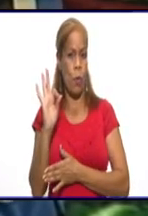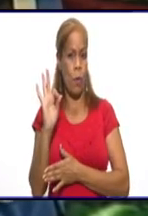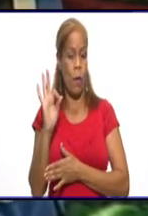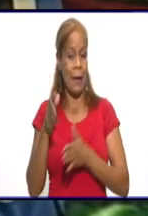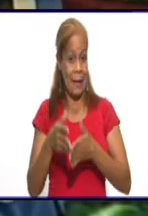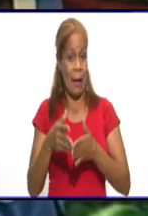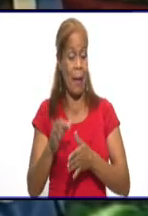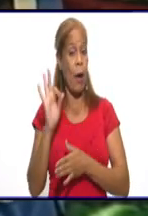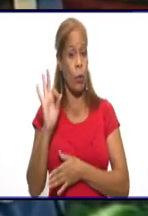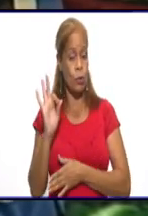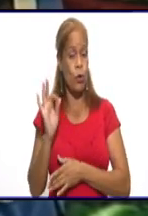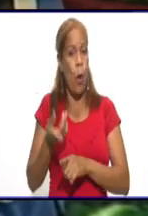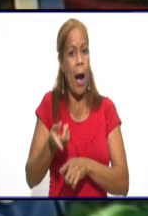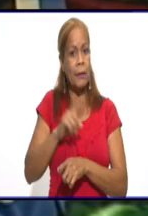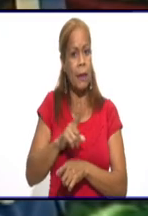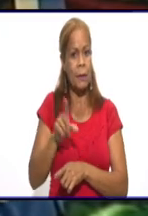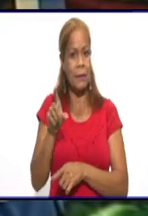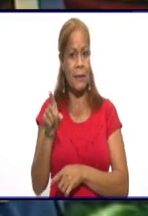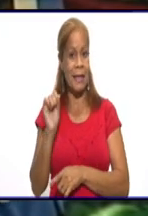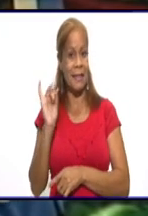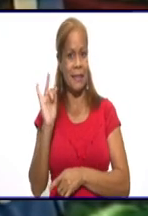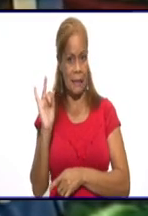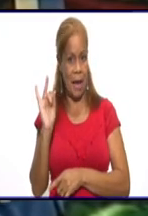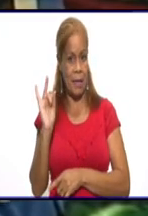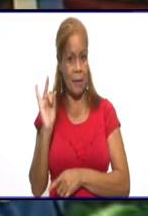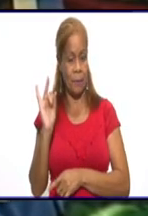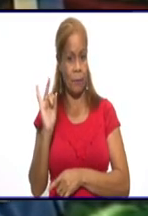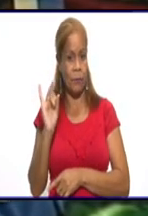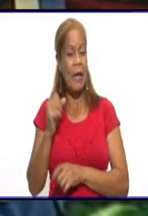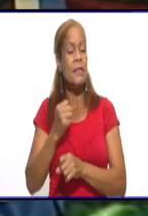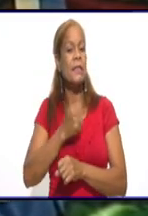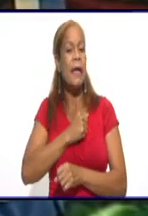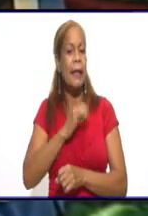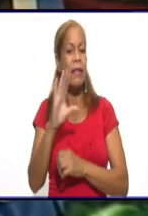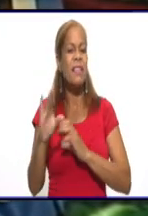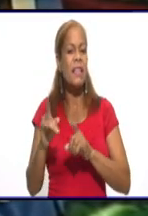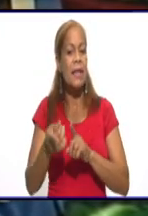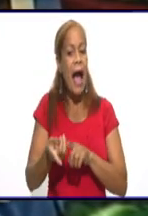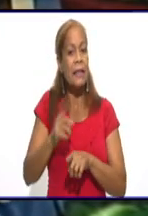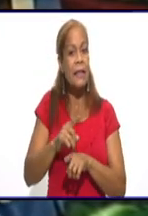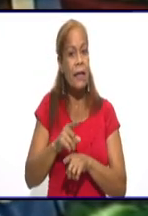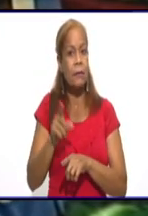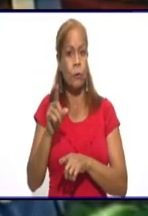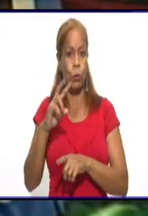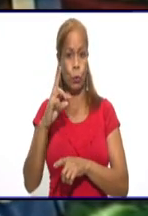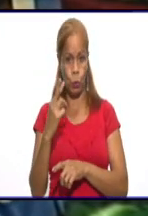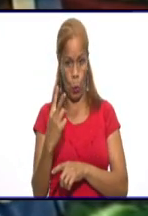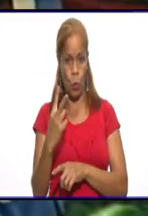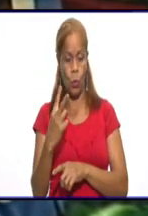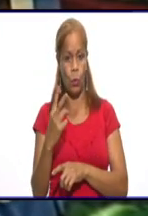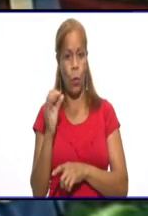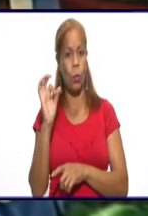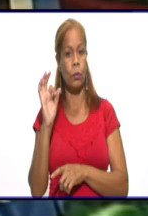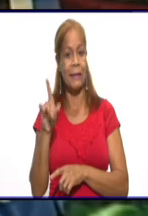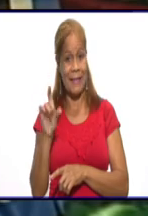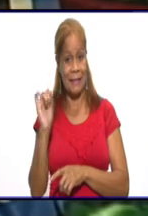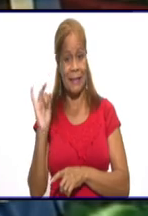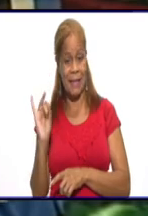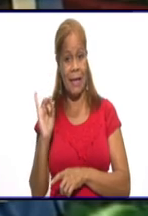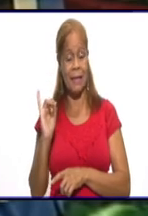Ayer, 16 casos, o sea, duplicó la cifra del día anterior. Y hoy, 29 casos.